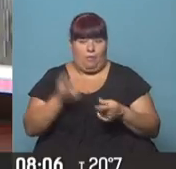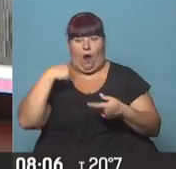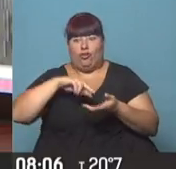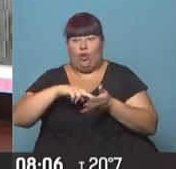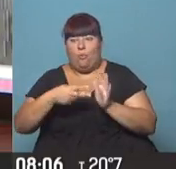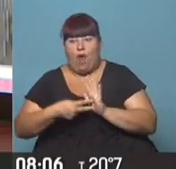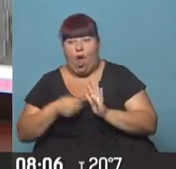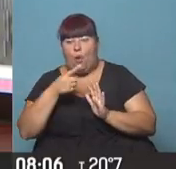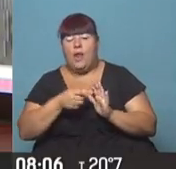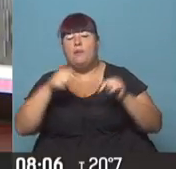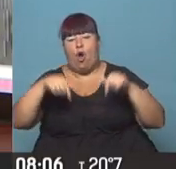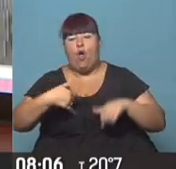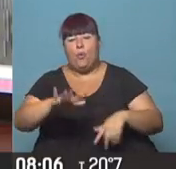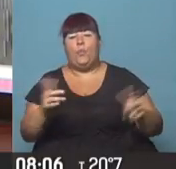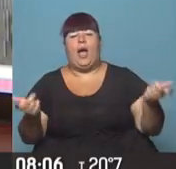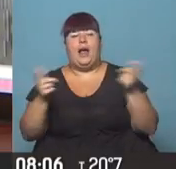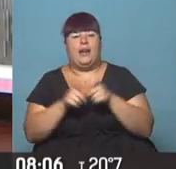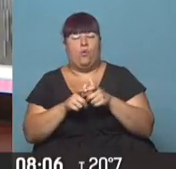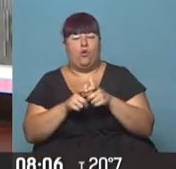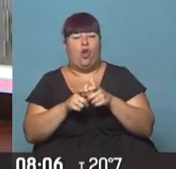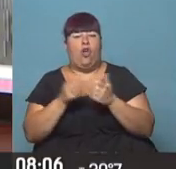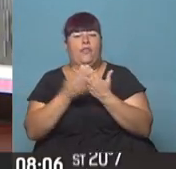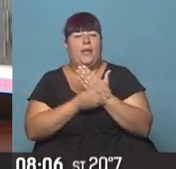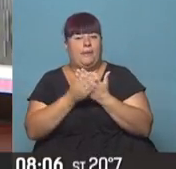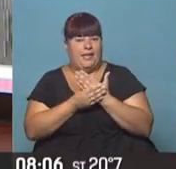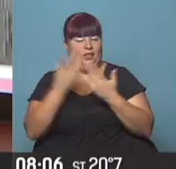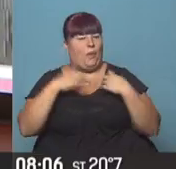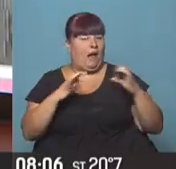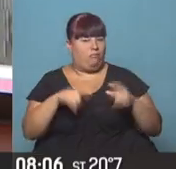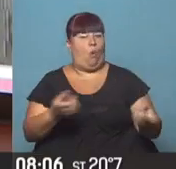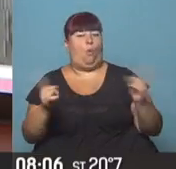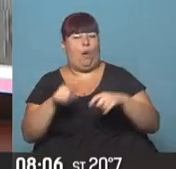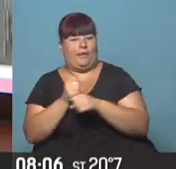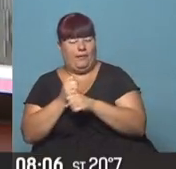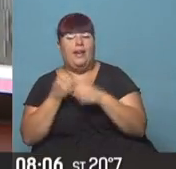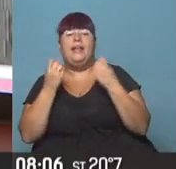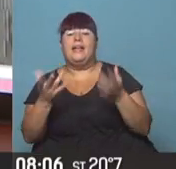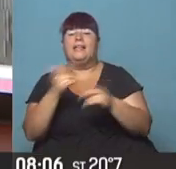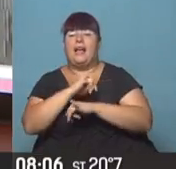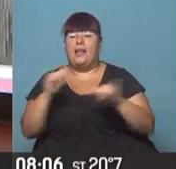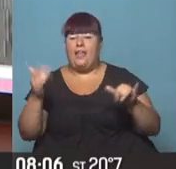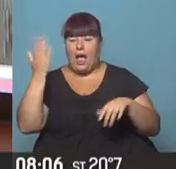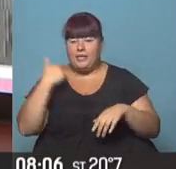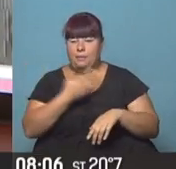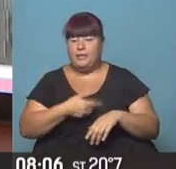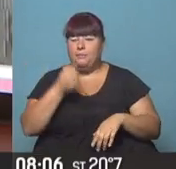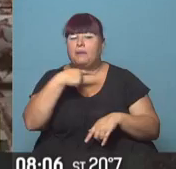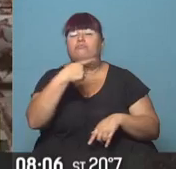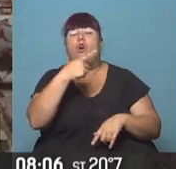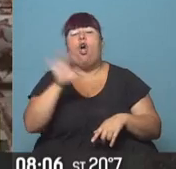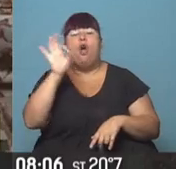polémica, hoy se une a la primera reunión de Gabinete después de sus vacaciones. Veamos cómo fue el anuncio del Presidente y las repercusiones.